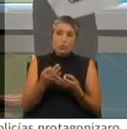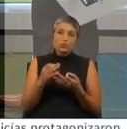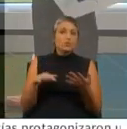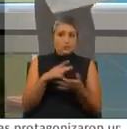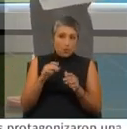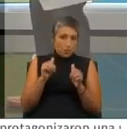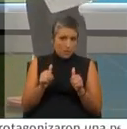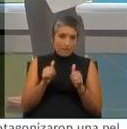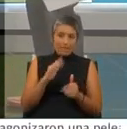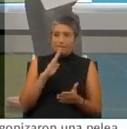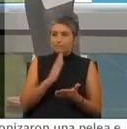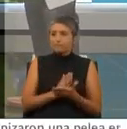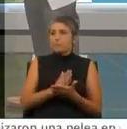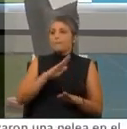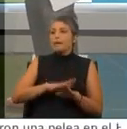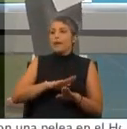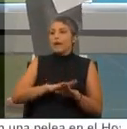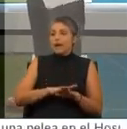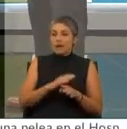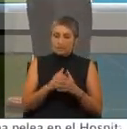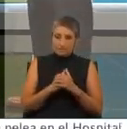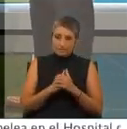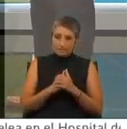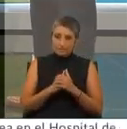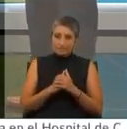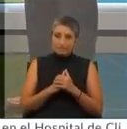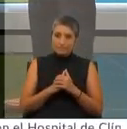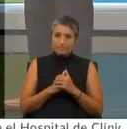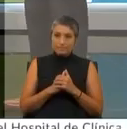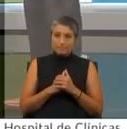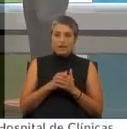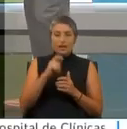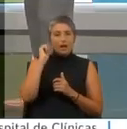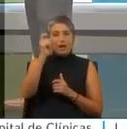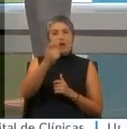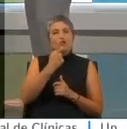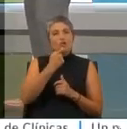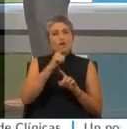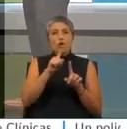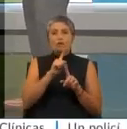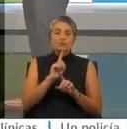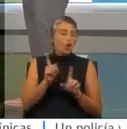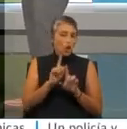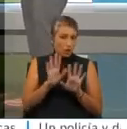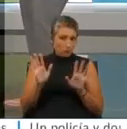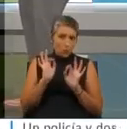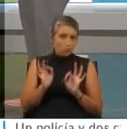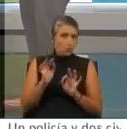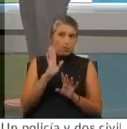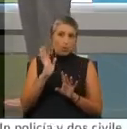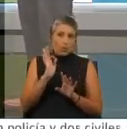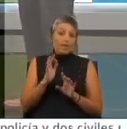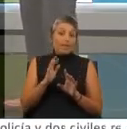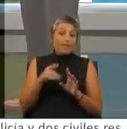correcta de sanción de penal. Penal y amarilla. exacto. No es roja ya, ¿no? No, no es roja porque hay disputa. Es una oportunidad manifiesta